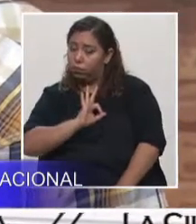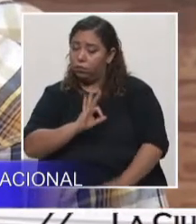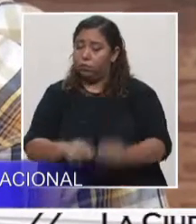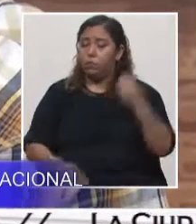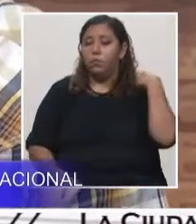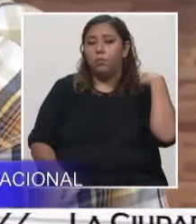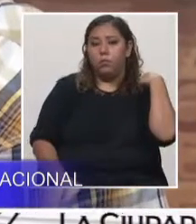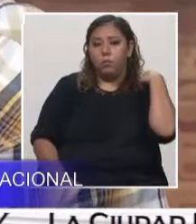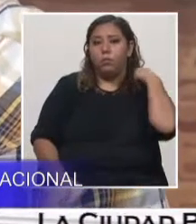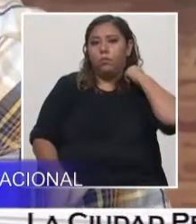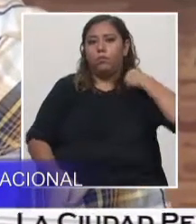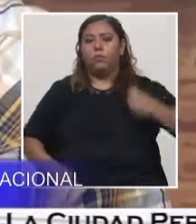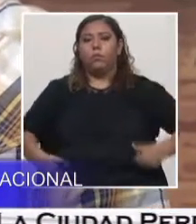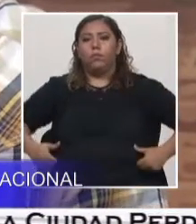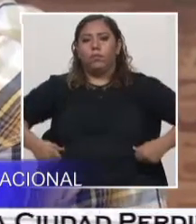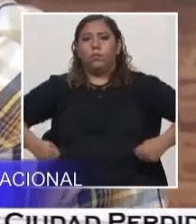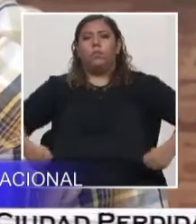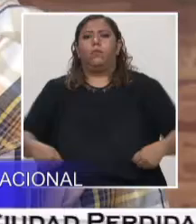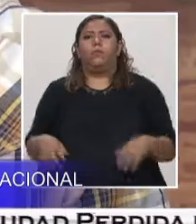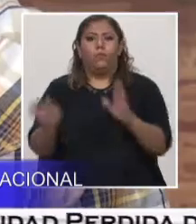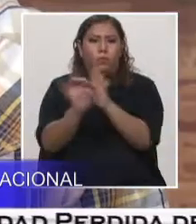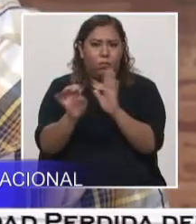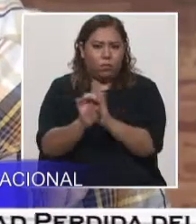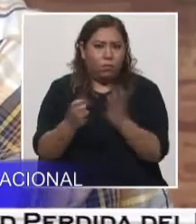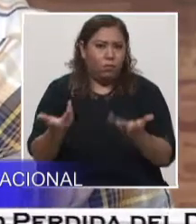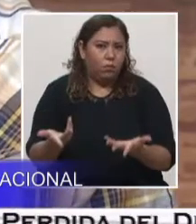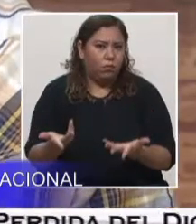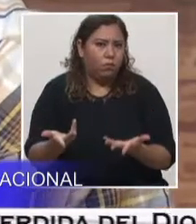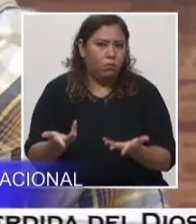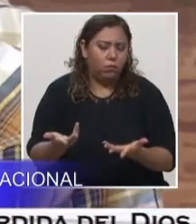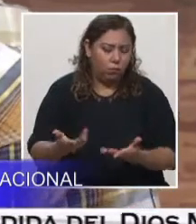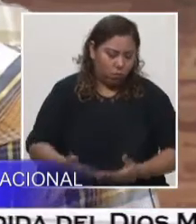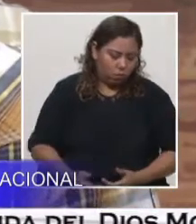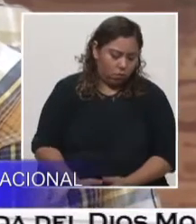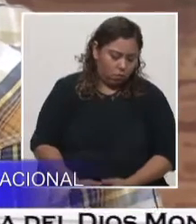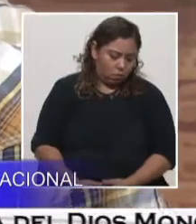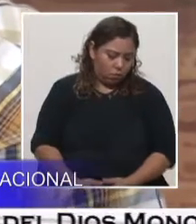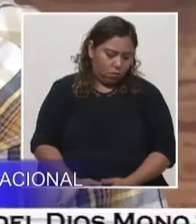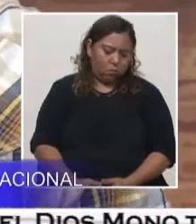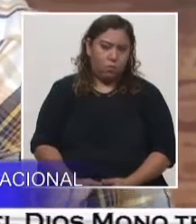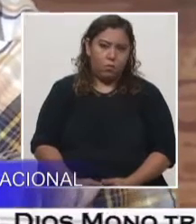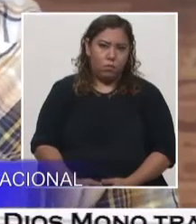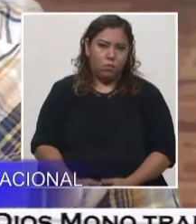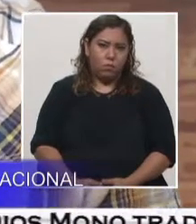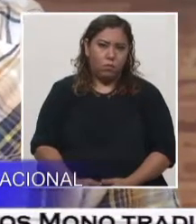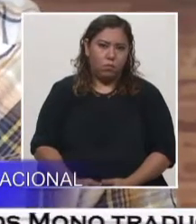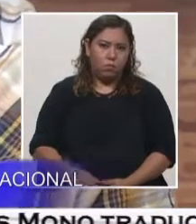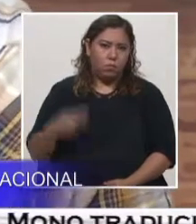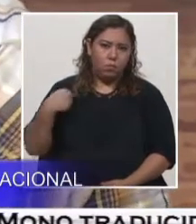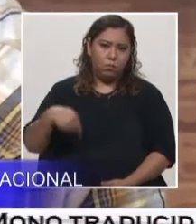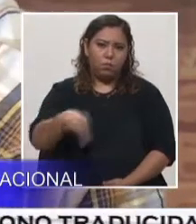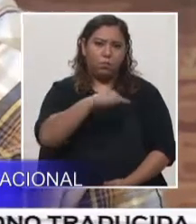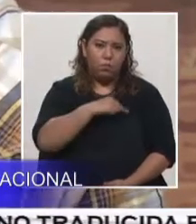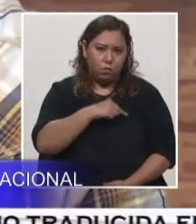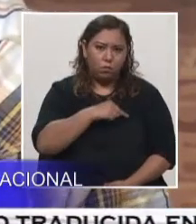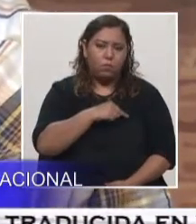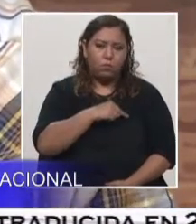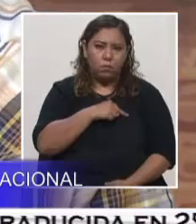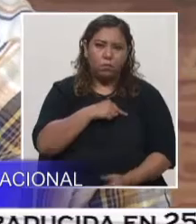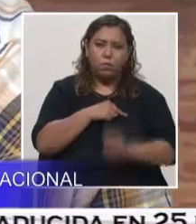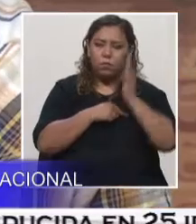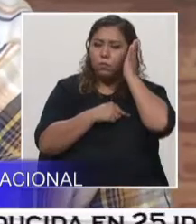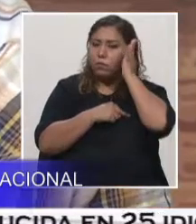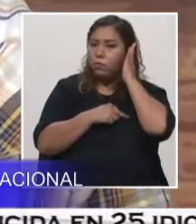ejemplo, actualmente no ha podido o no hemos todavía otorgado un nuevo derecho porque tiene que cumplir una serie de requisitos